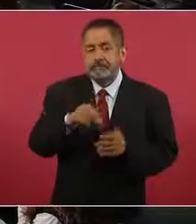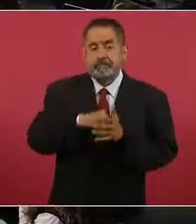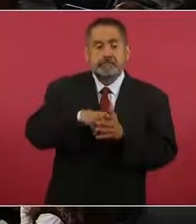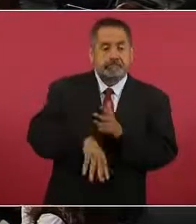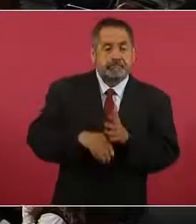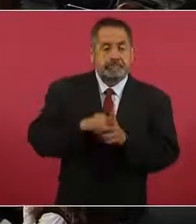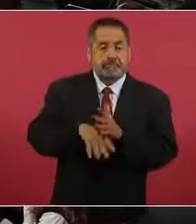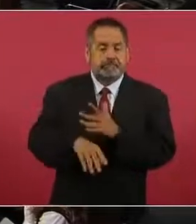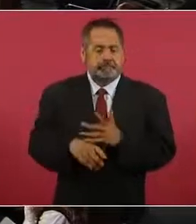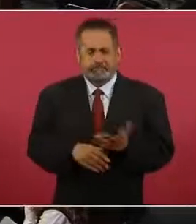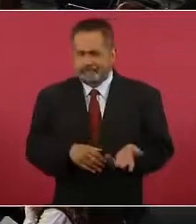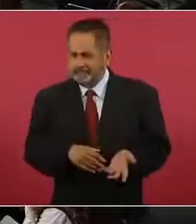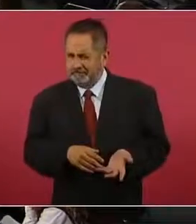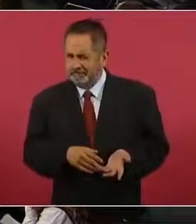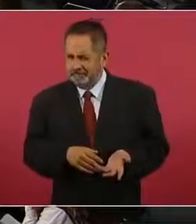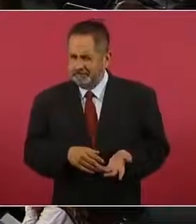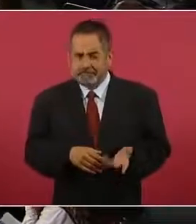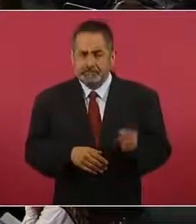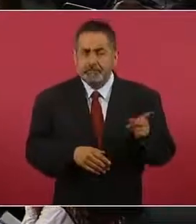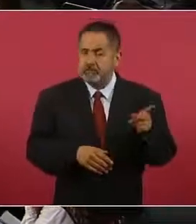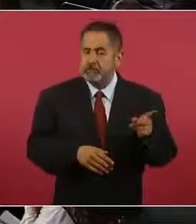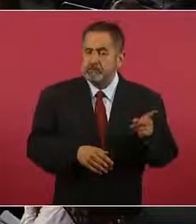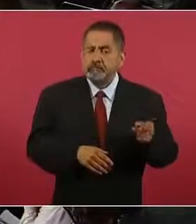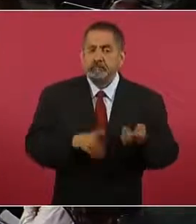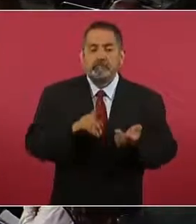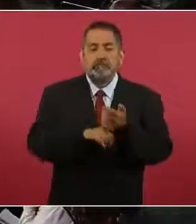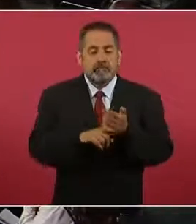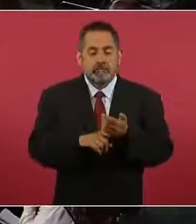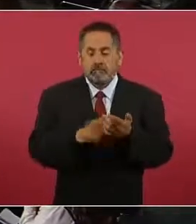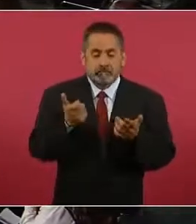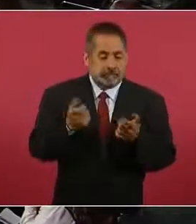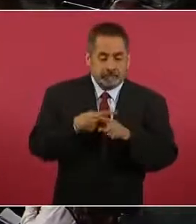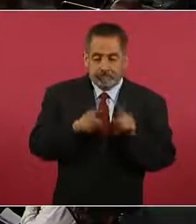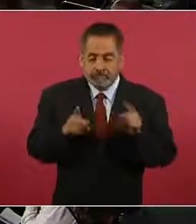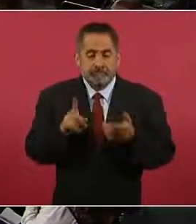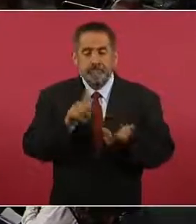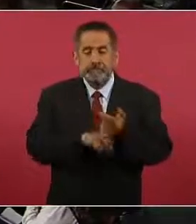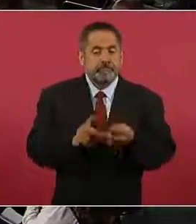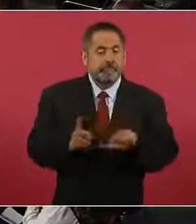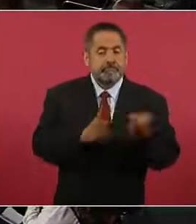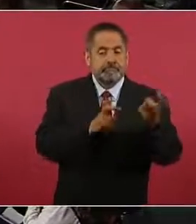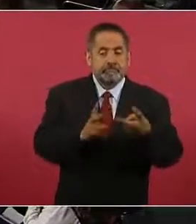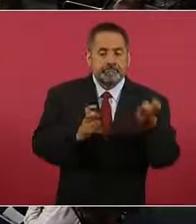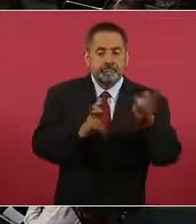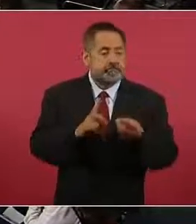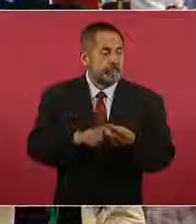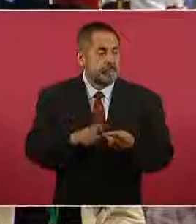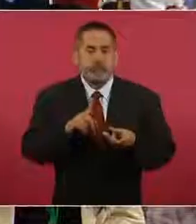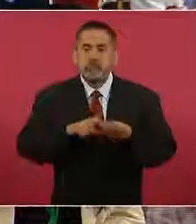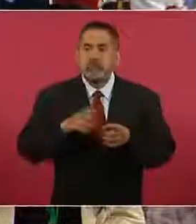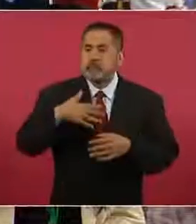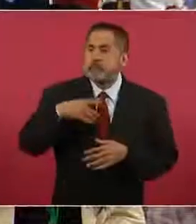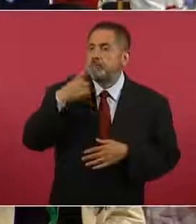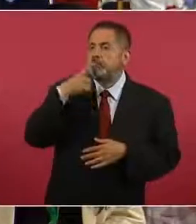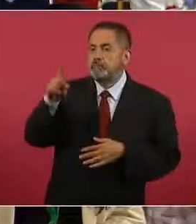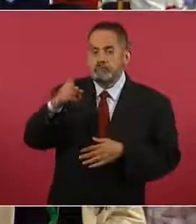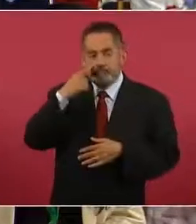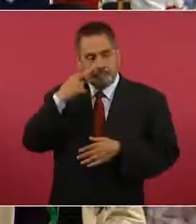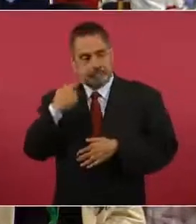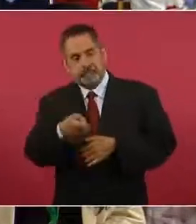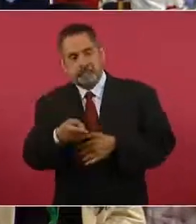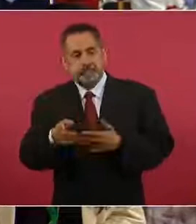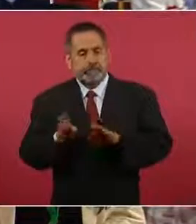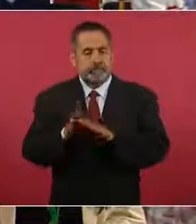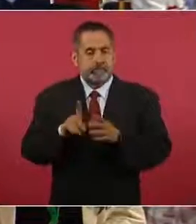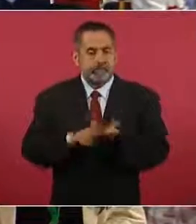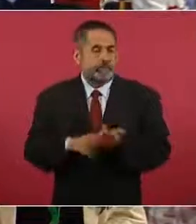que hay una diferencia de ingresos y que están robando dinero, pero no hay denuncias de los hechos ante la función